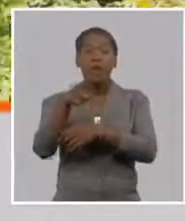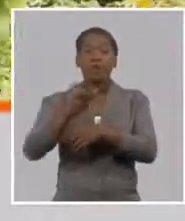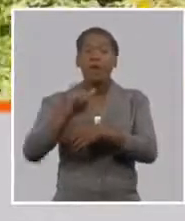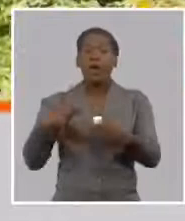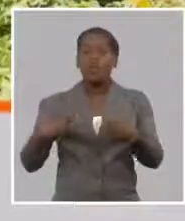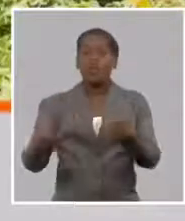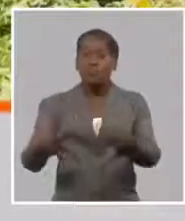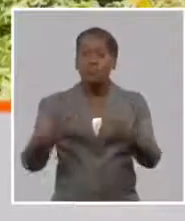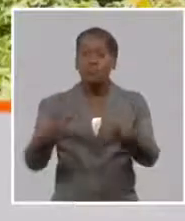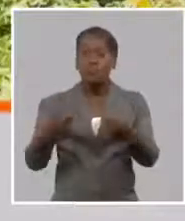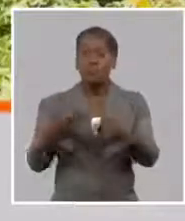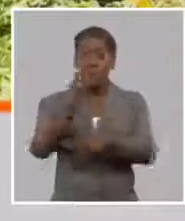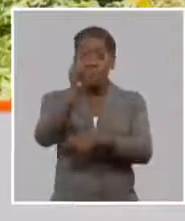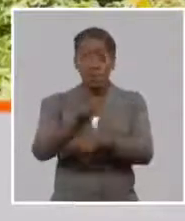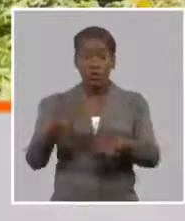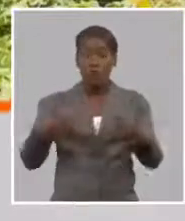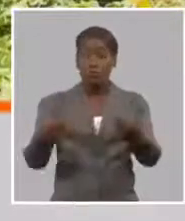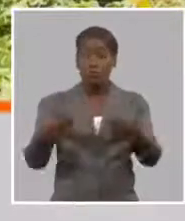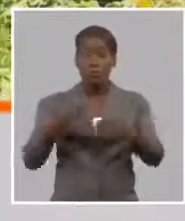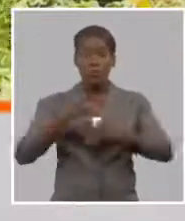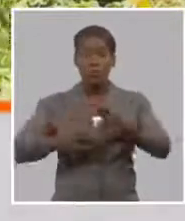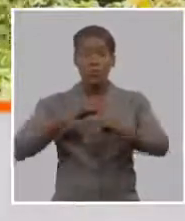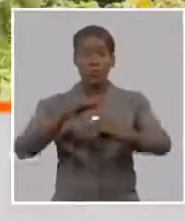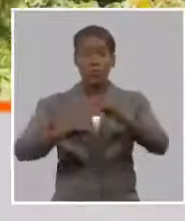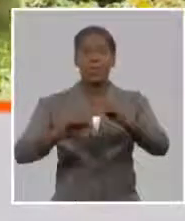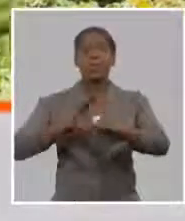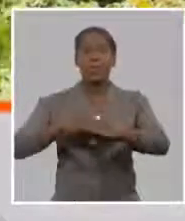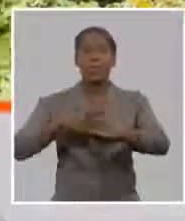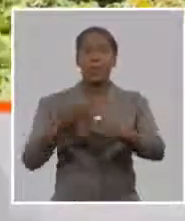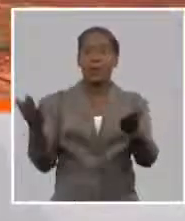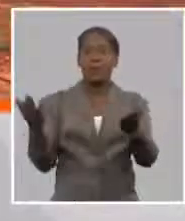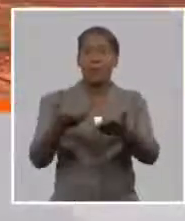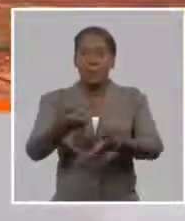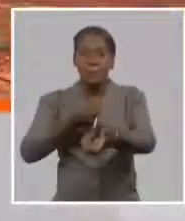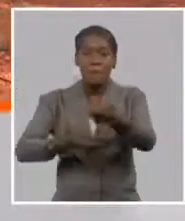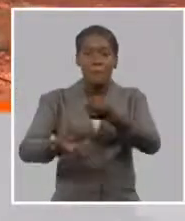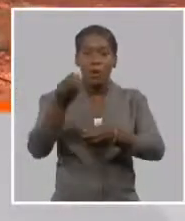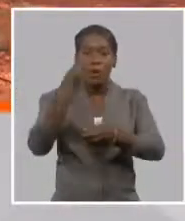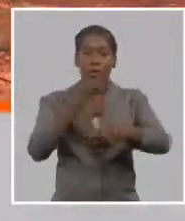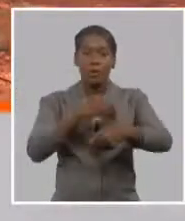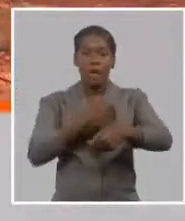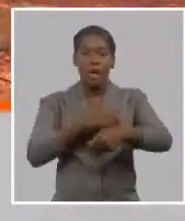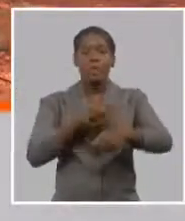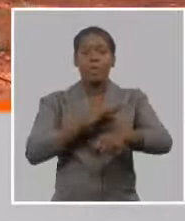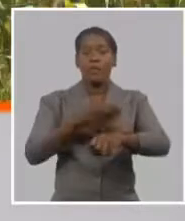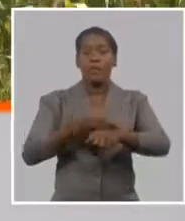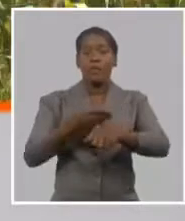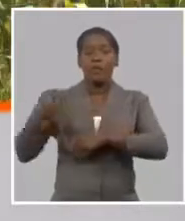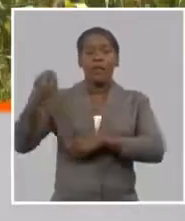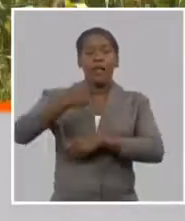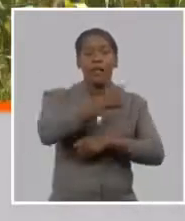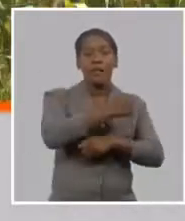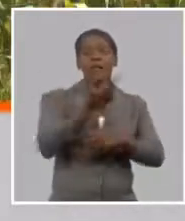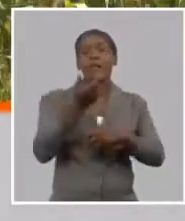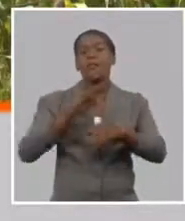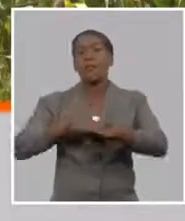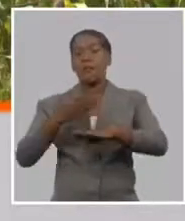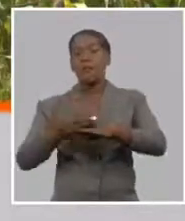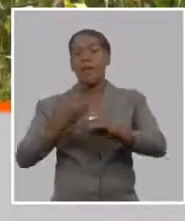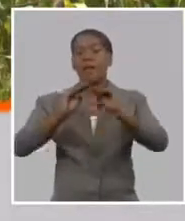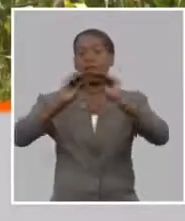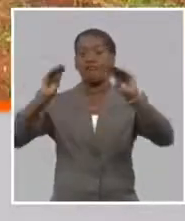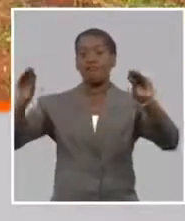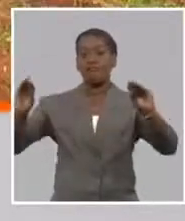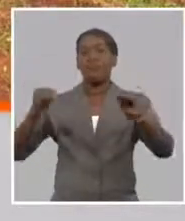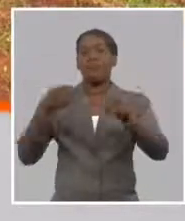que ese productor requiere a partir de los insumos que realmente él dispone y por ejemplo la fuerza de trabajo que